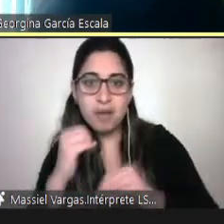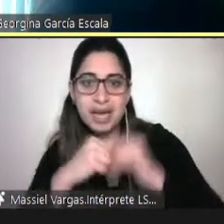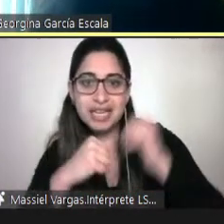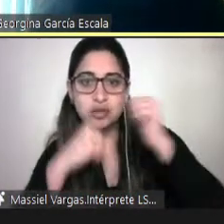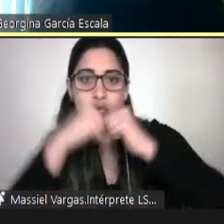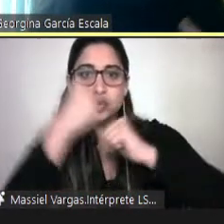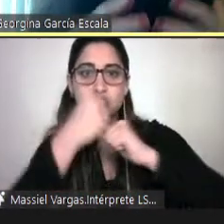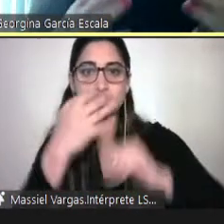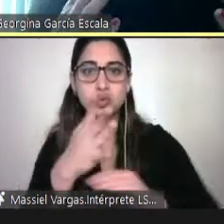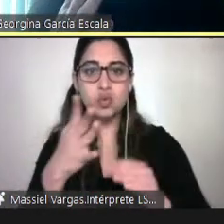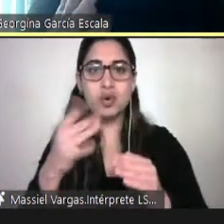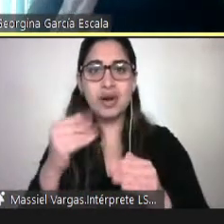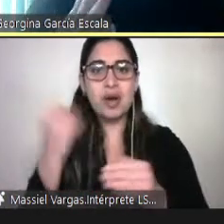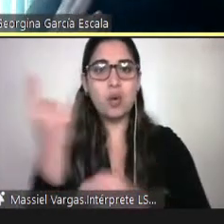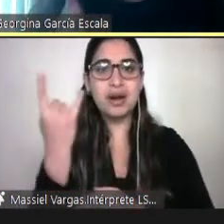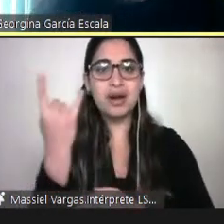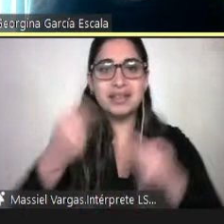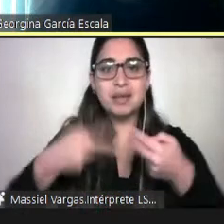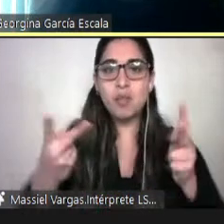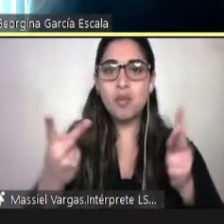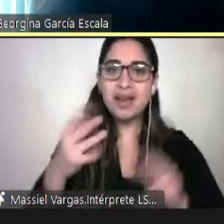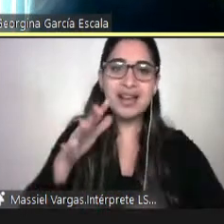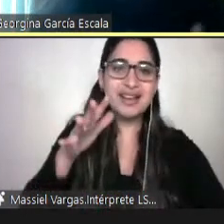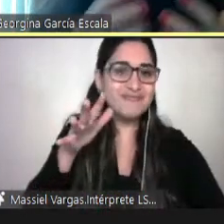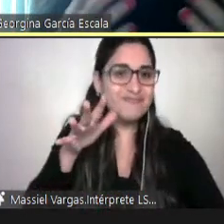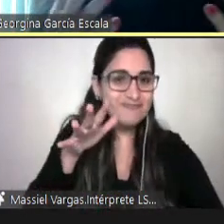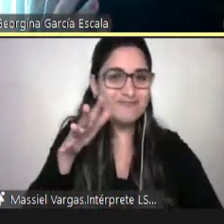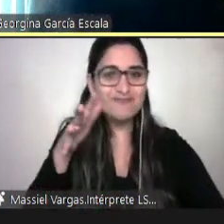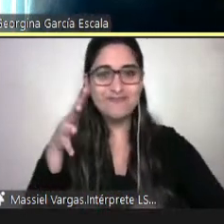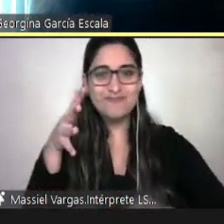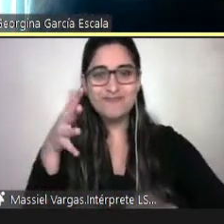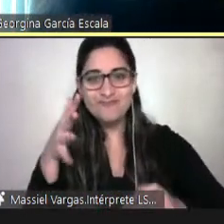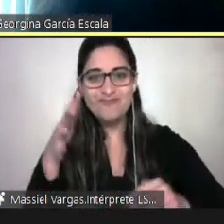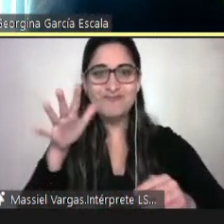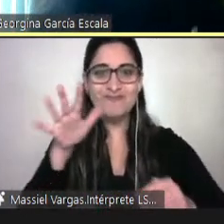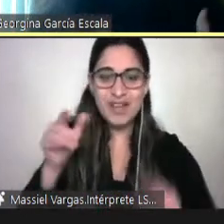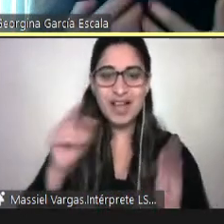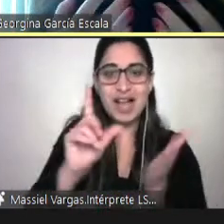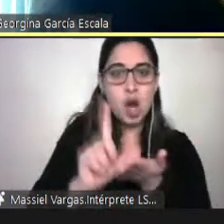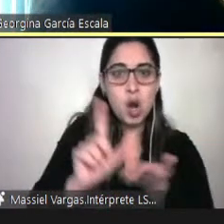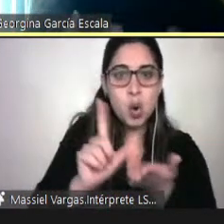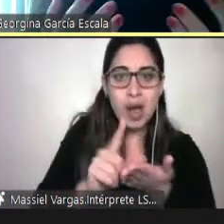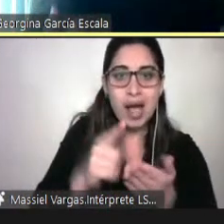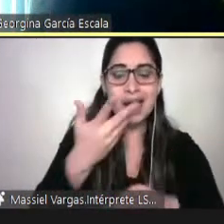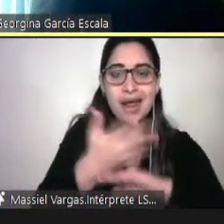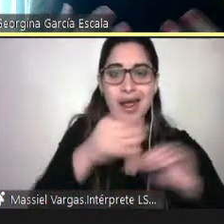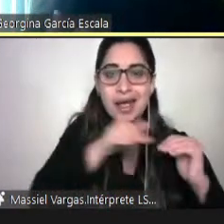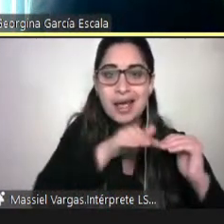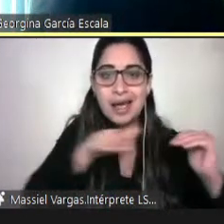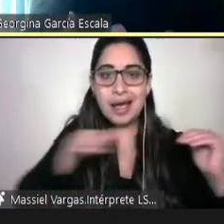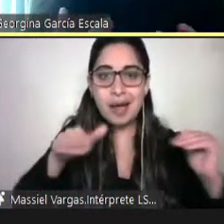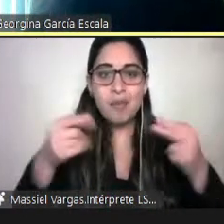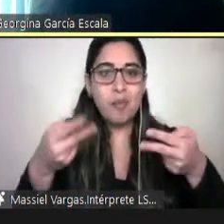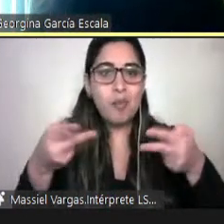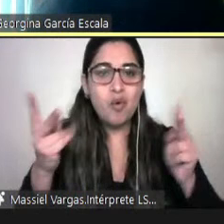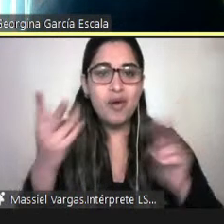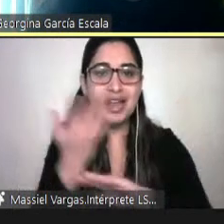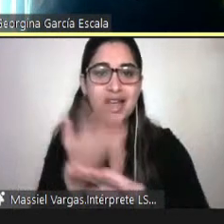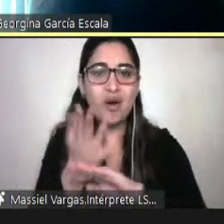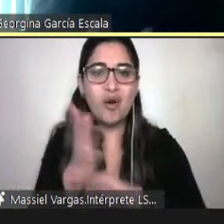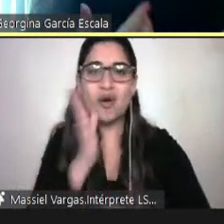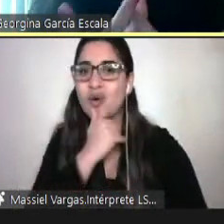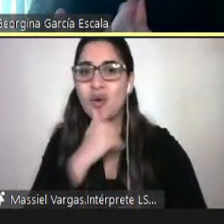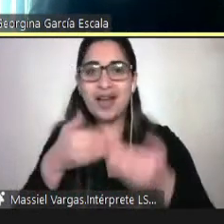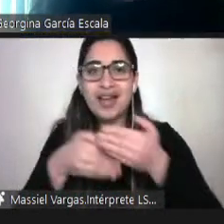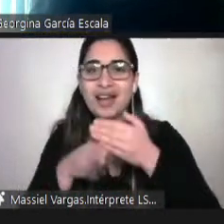adecuada, es decir, en los espacios públicos y en las plataformas no está garantizada la accesibilidad